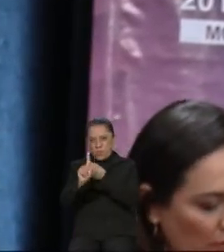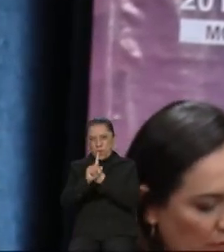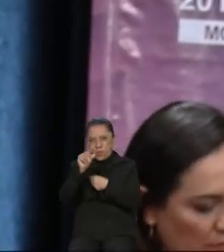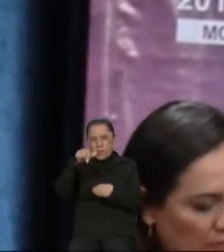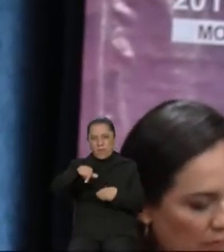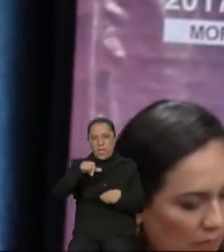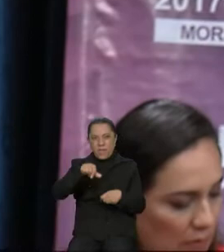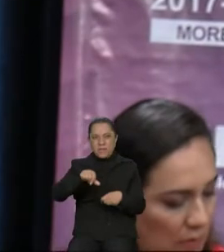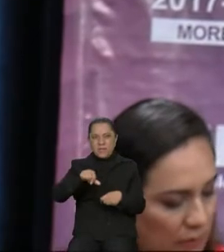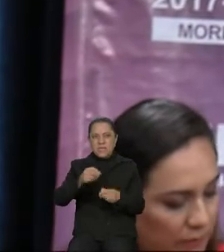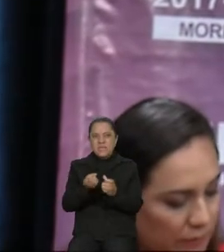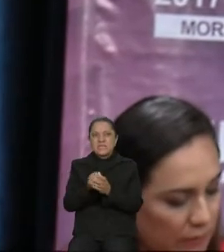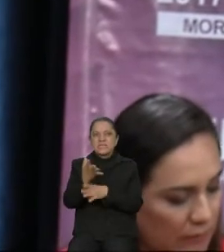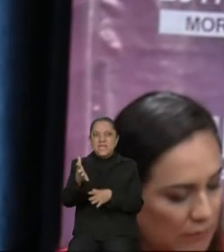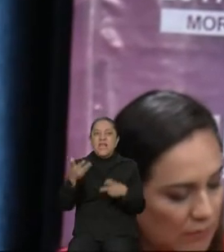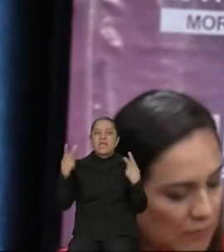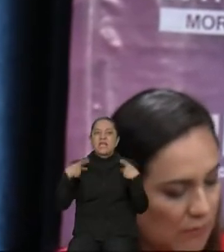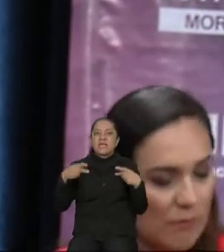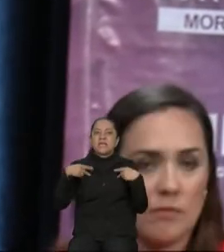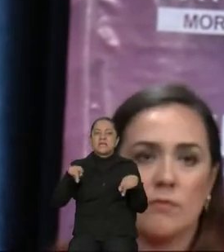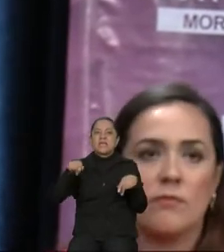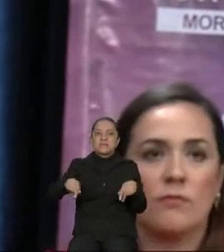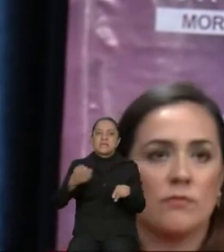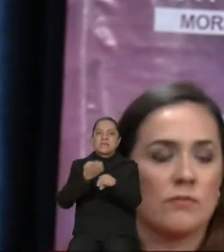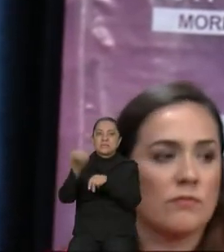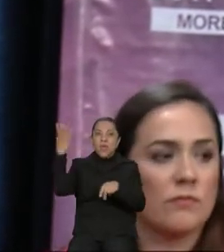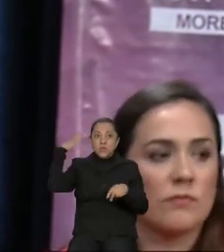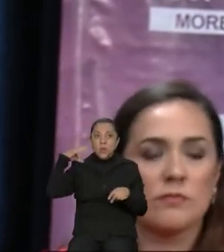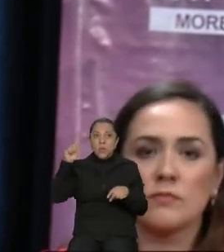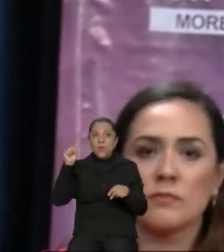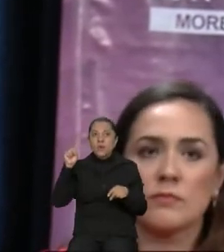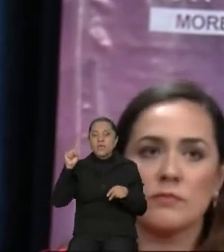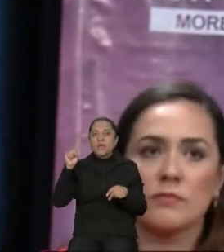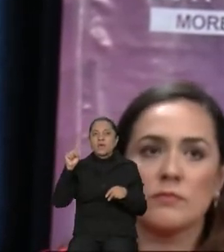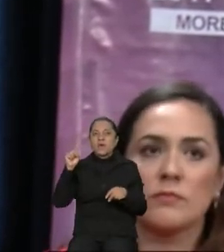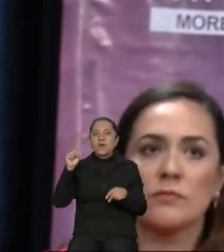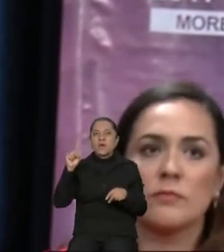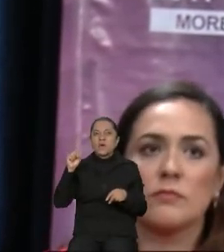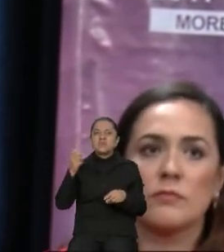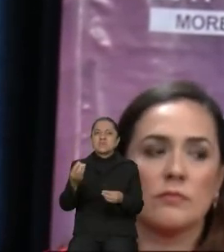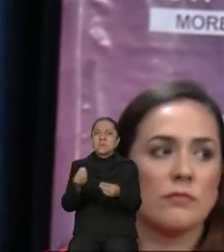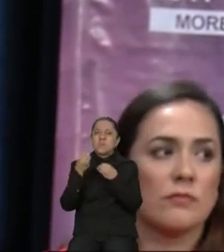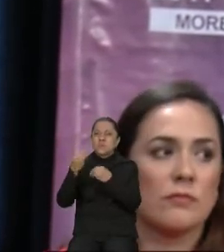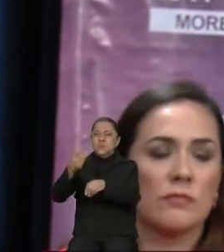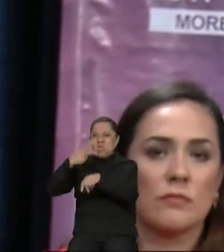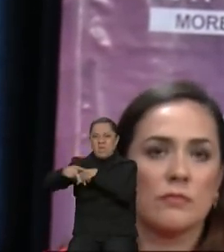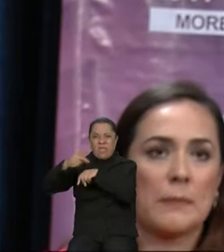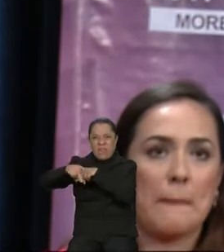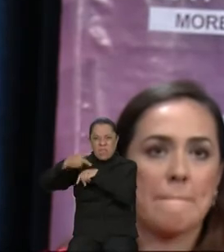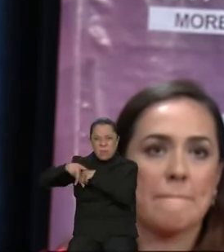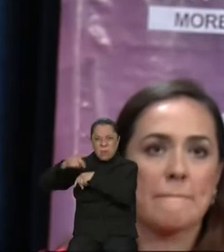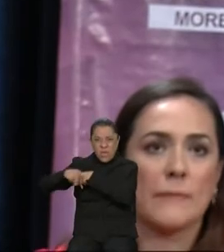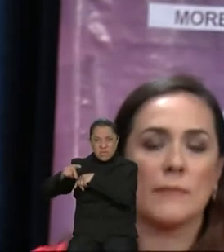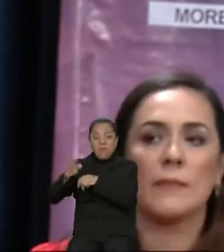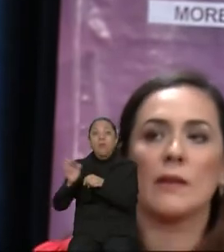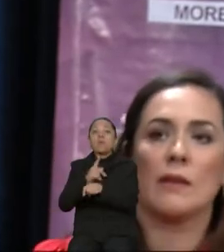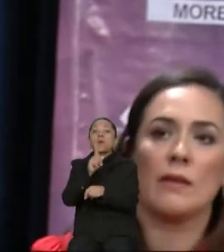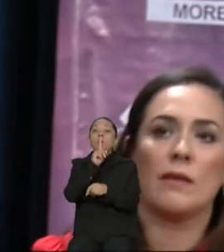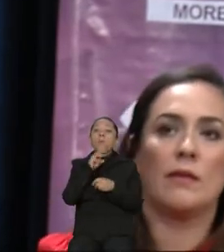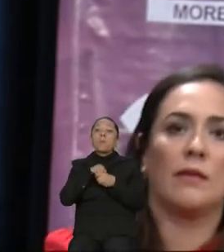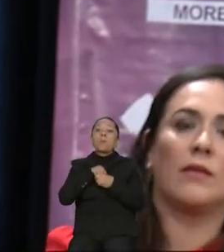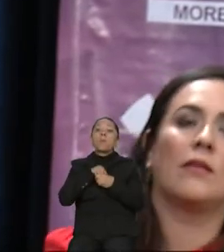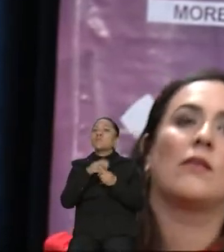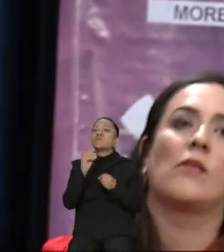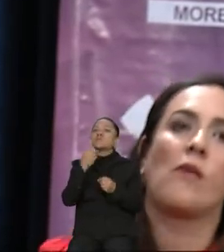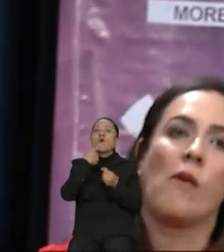ciudadanos aquí en el estado de Morelos, de la alta delincuencia hay veces es porque no denuncian. Pero es importante y yo